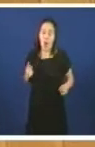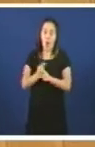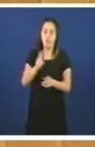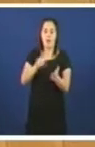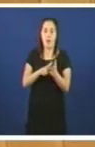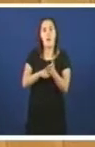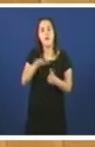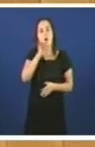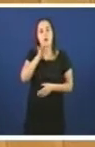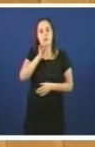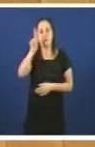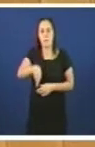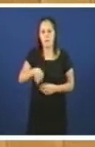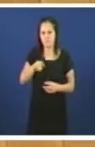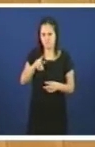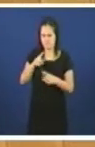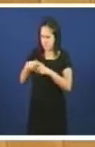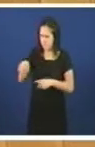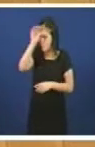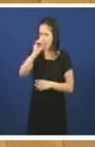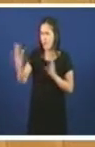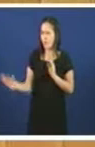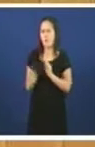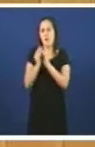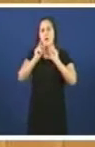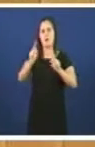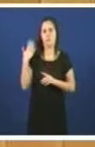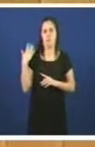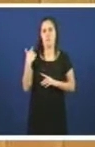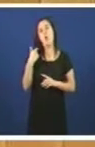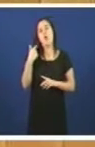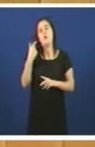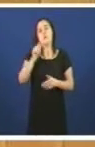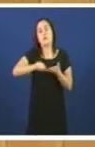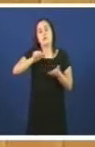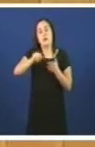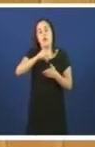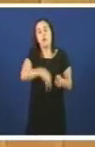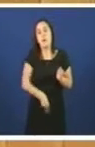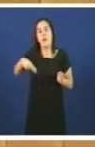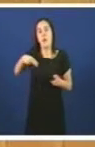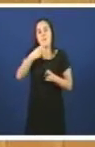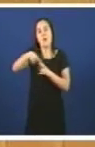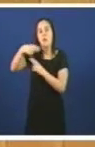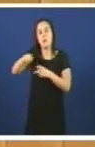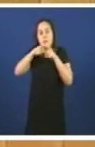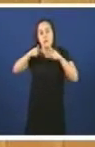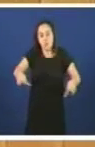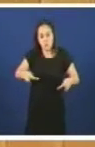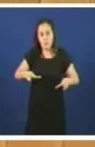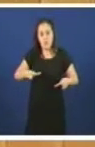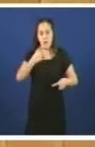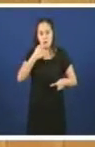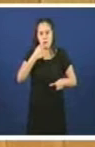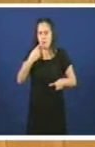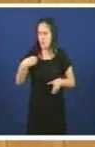o que explicou aí uns días o secretario general de política lingüística na súa comparecencia a petición propia en comisión o discurso